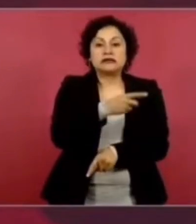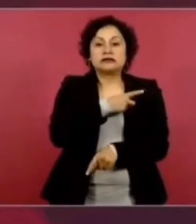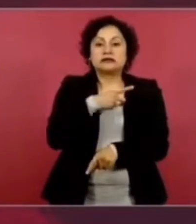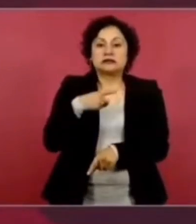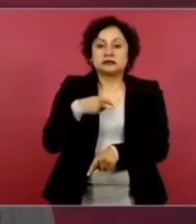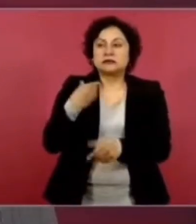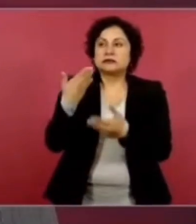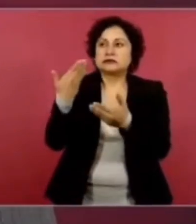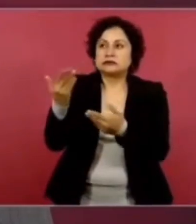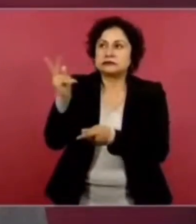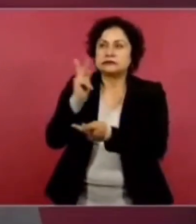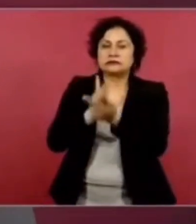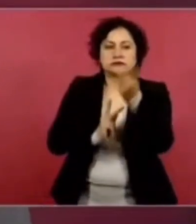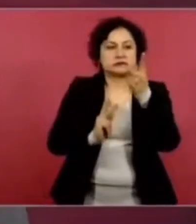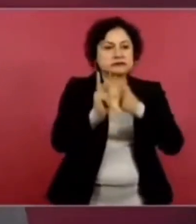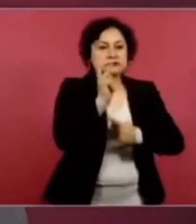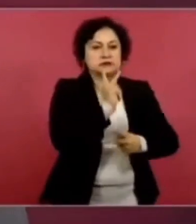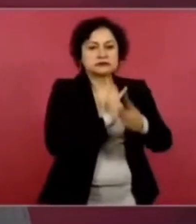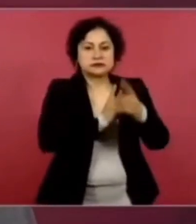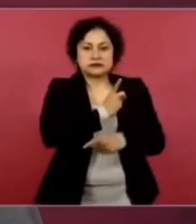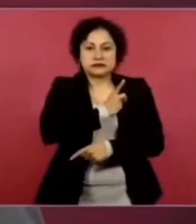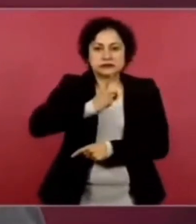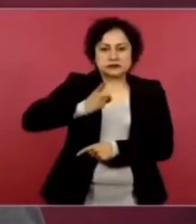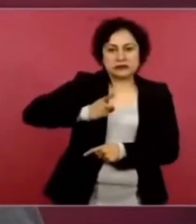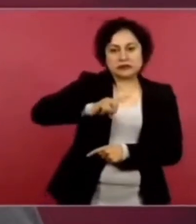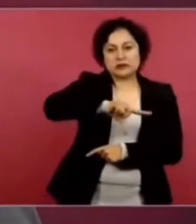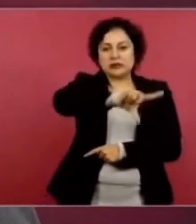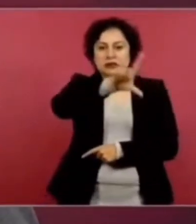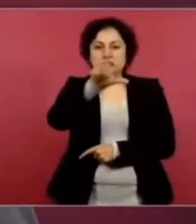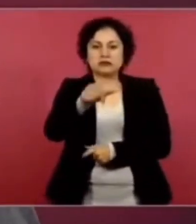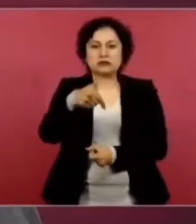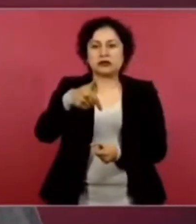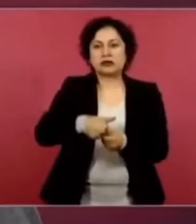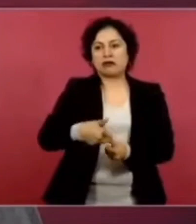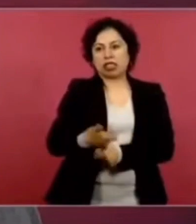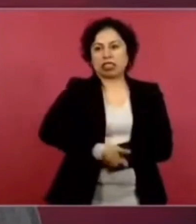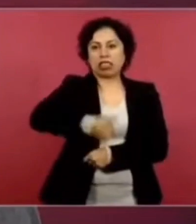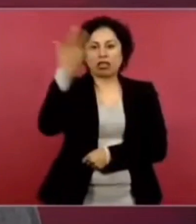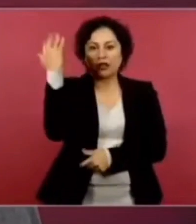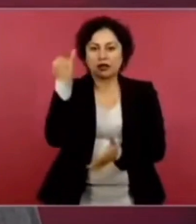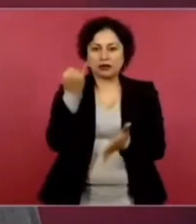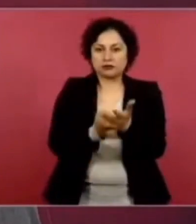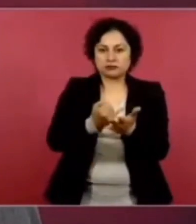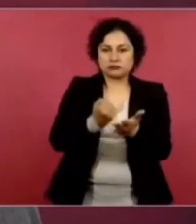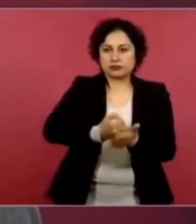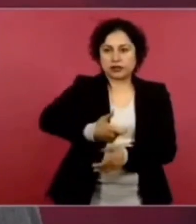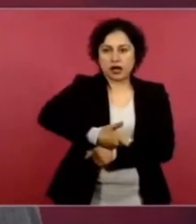que decretar gasolinazos, hay que aumentar los impuestos.